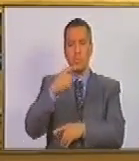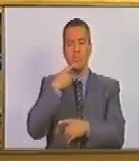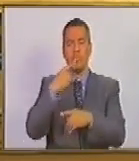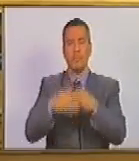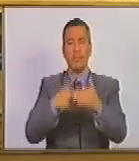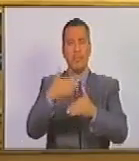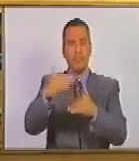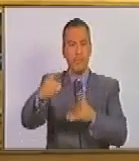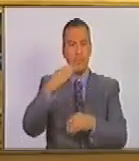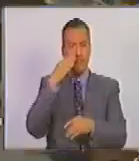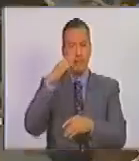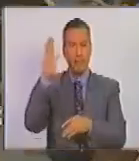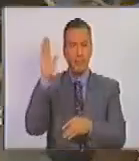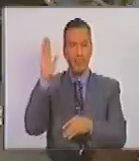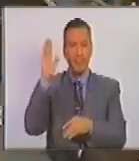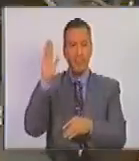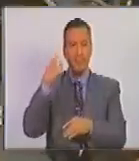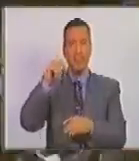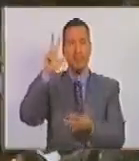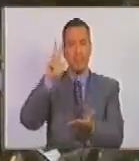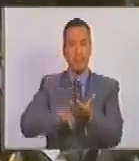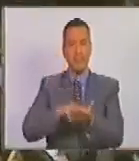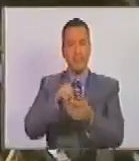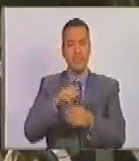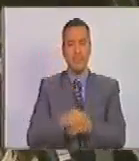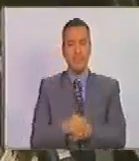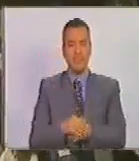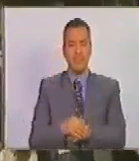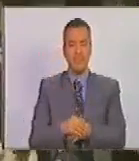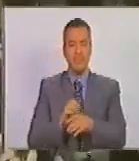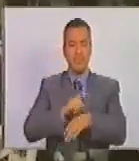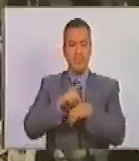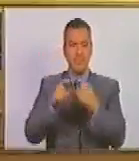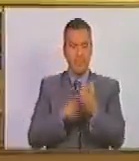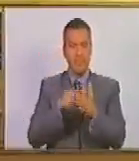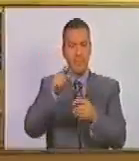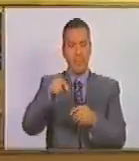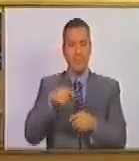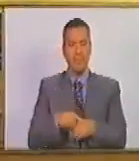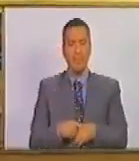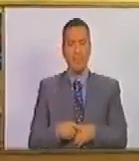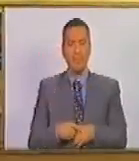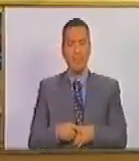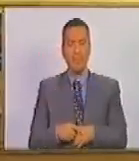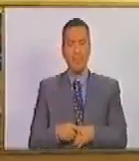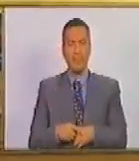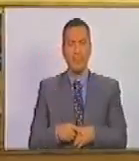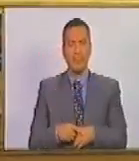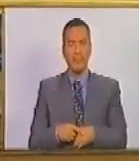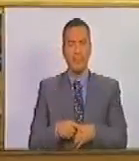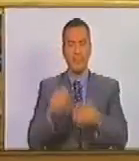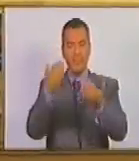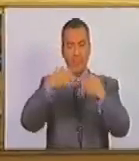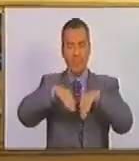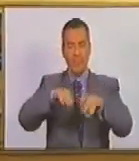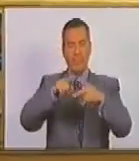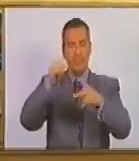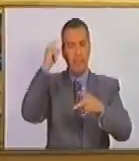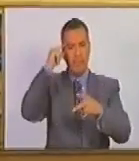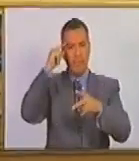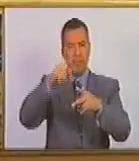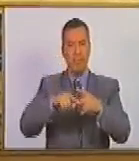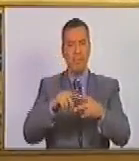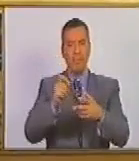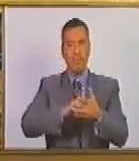hicieron se manifestaron con la sal de costumbre. Queda aprobado. Por unanimidad, esto sí. Siguiente punto del orden del día,